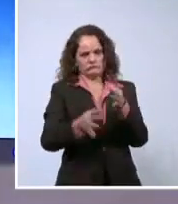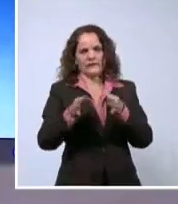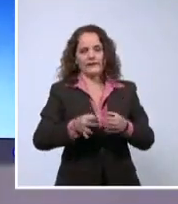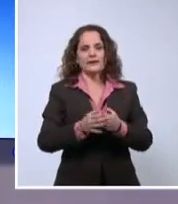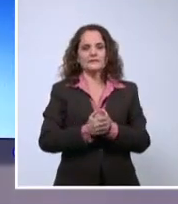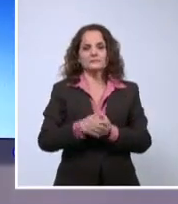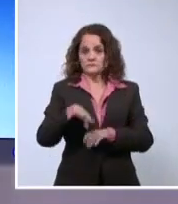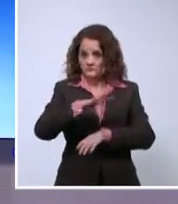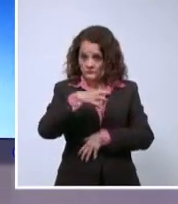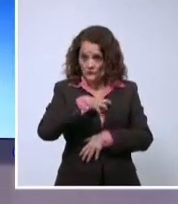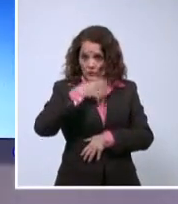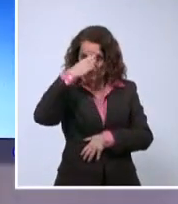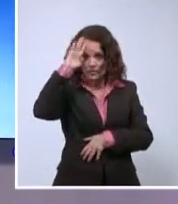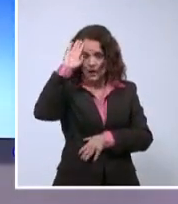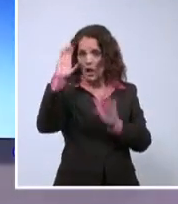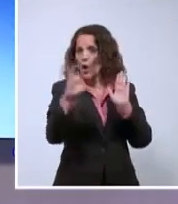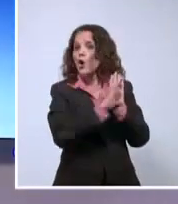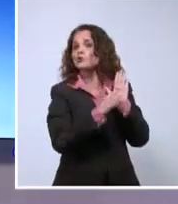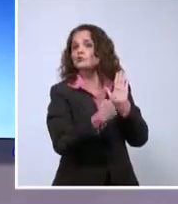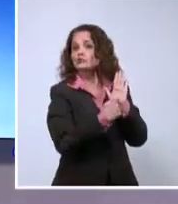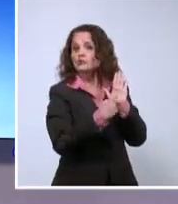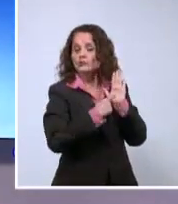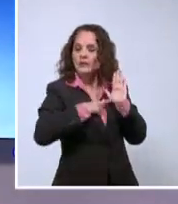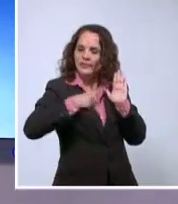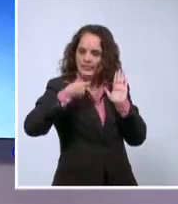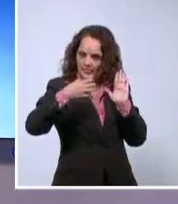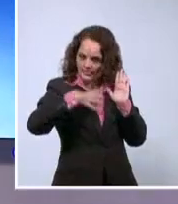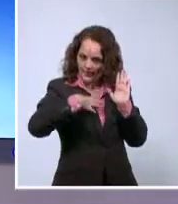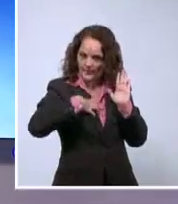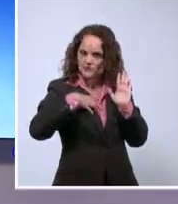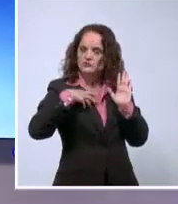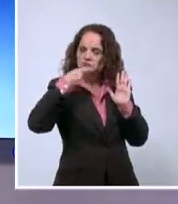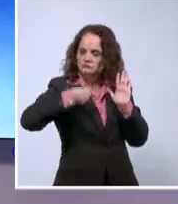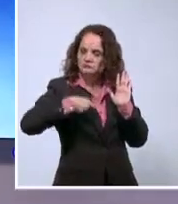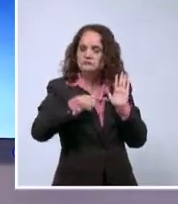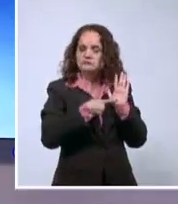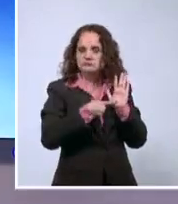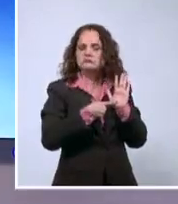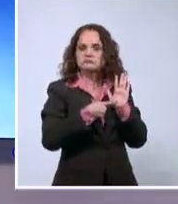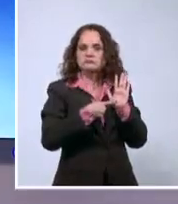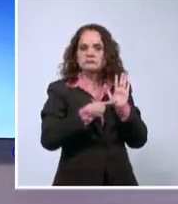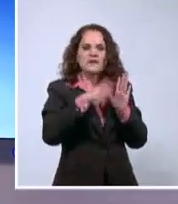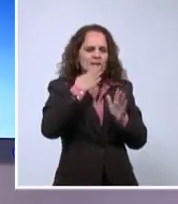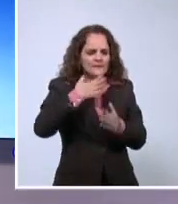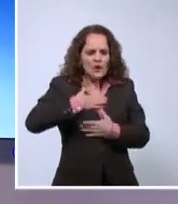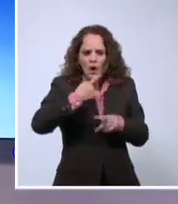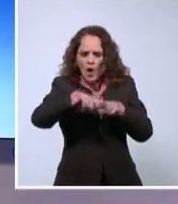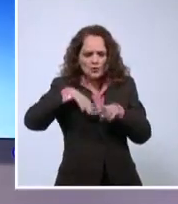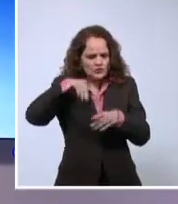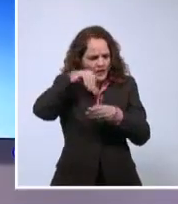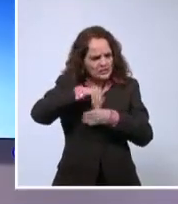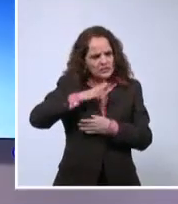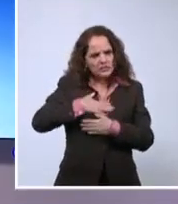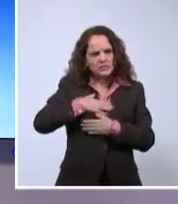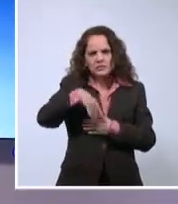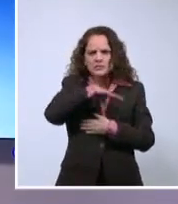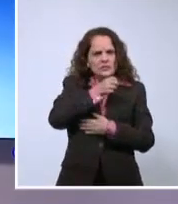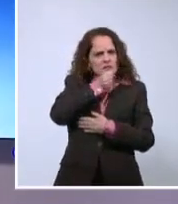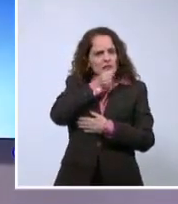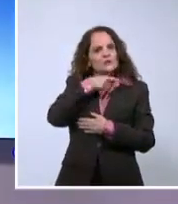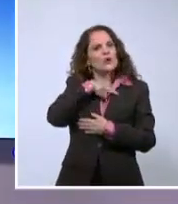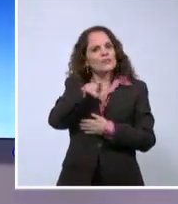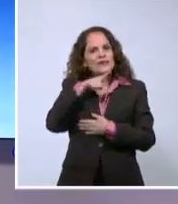constitución que establece derechos, derechos para todos por igual, la intimidad, el honor, están entre esos derechos.